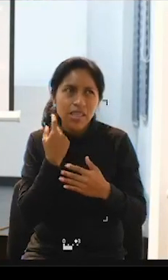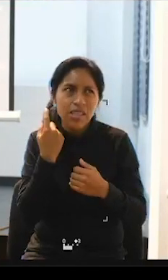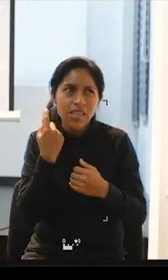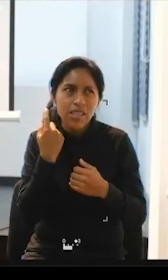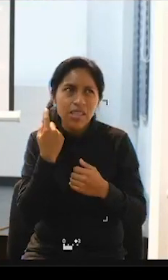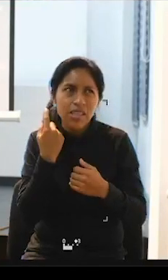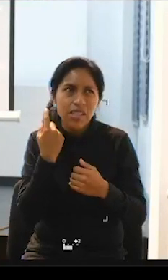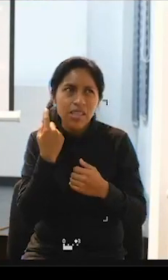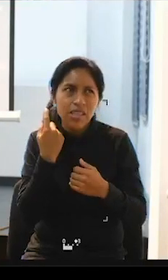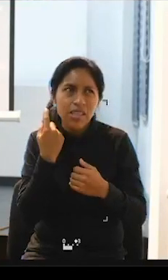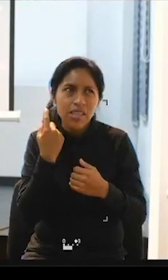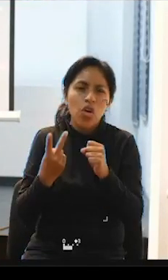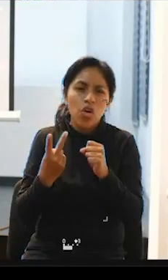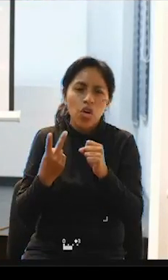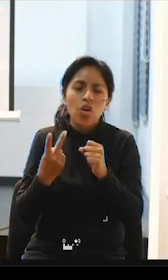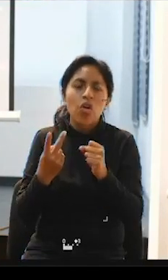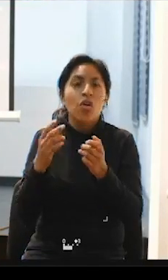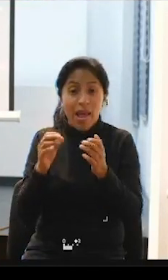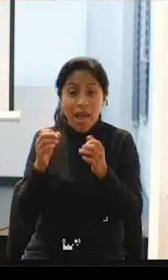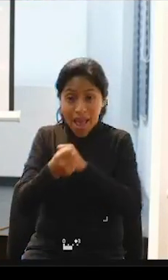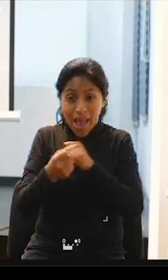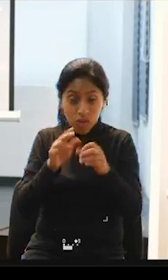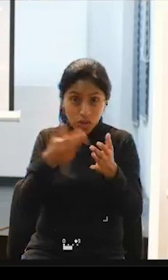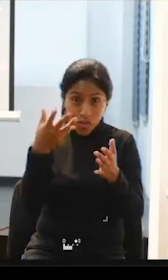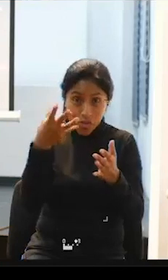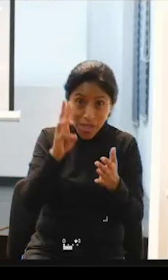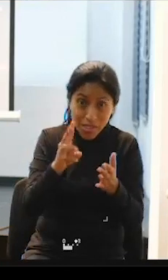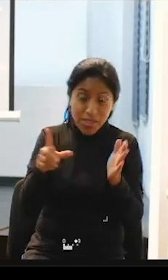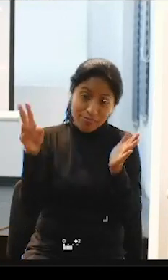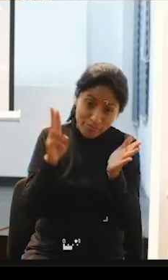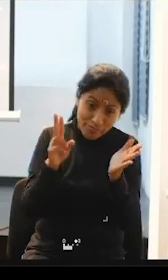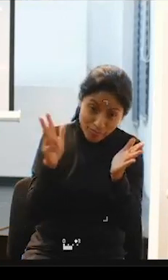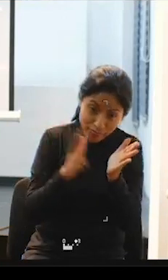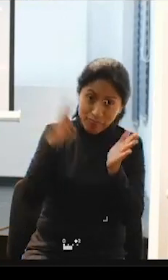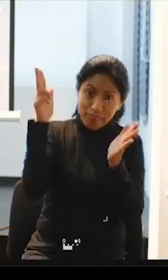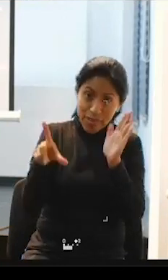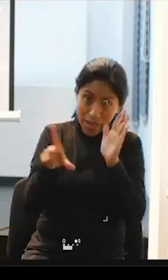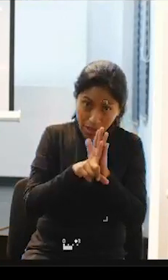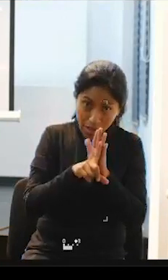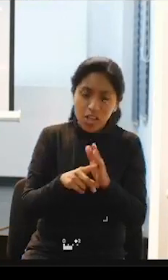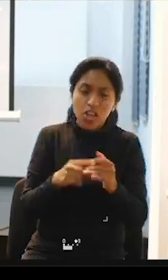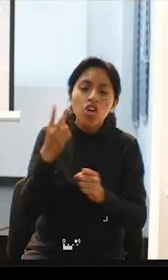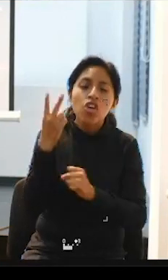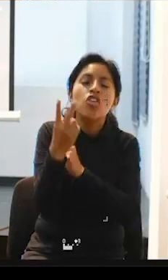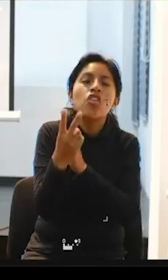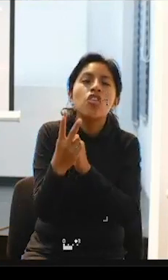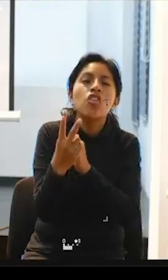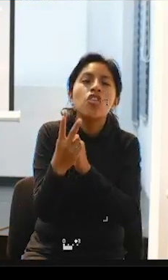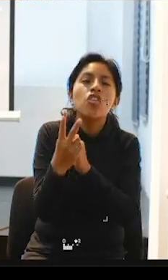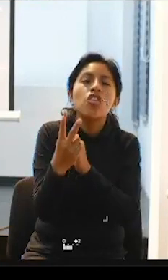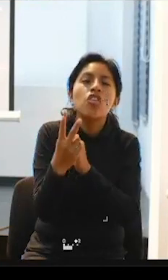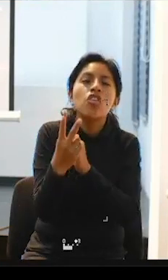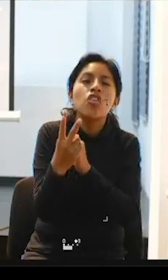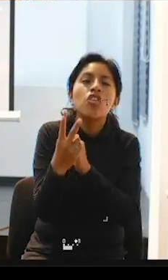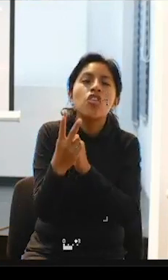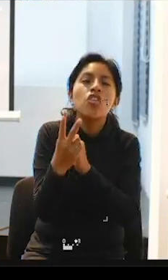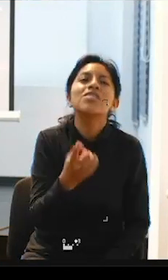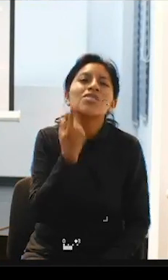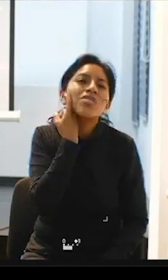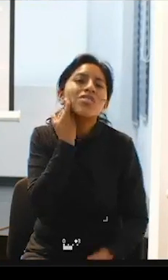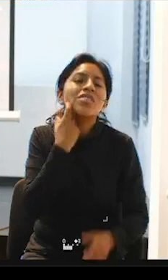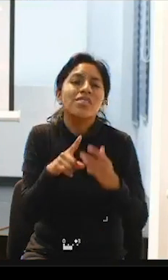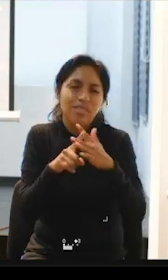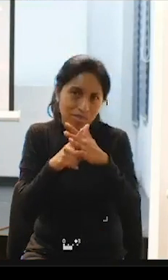después falta también mucha organización diría yo por parte de las personas en situación de discapacidad en el sentido de que